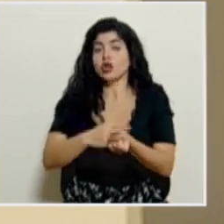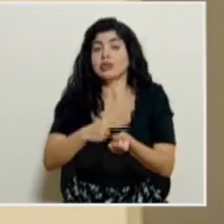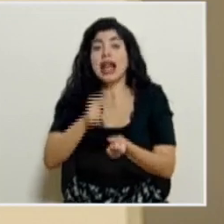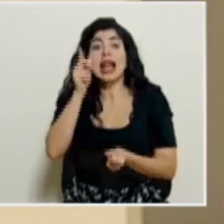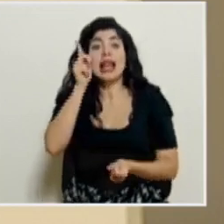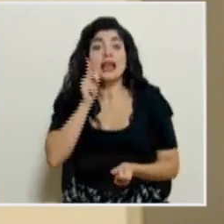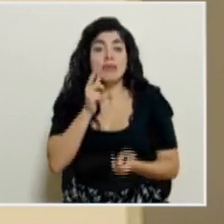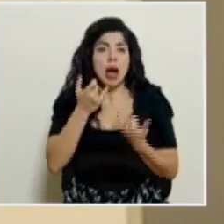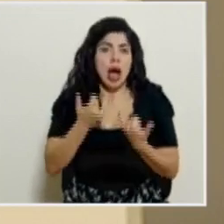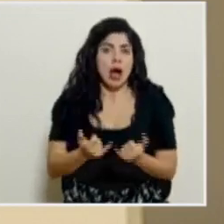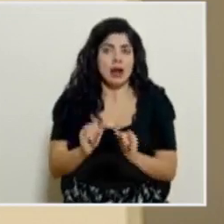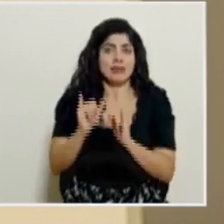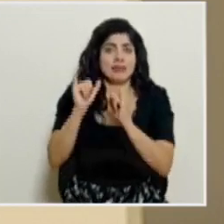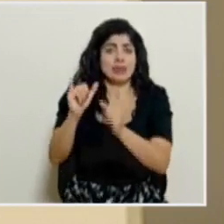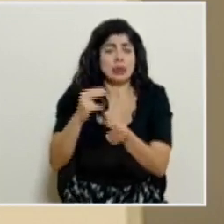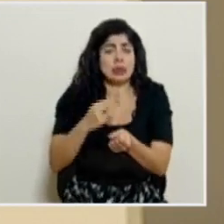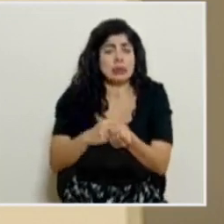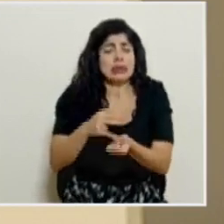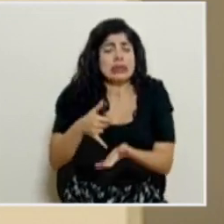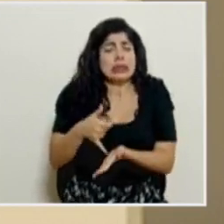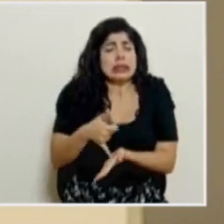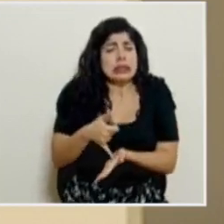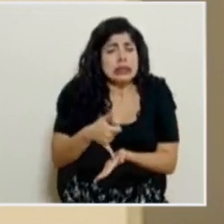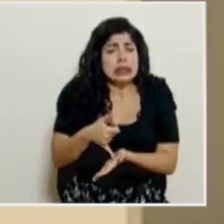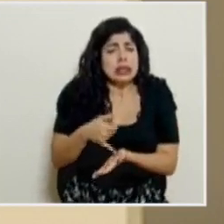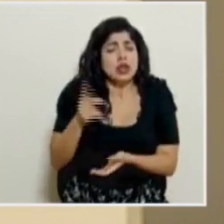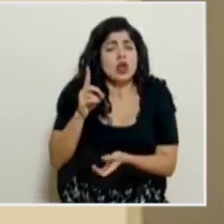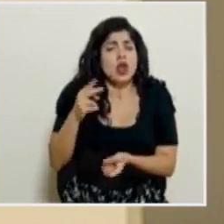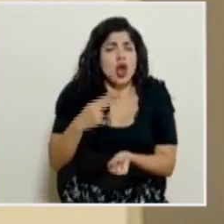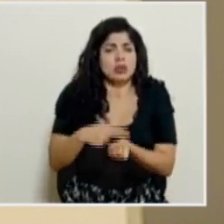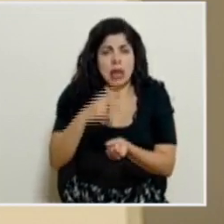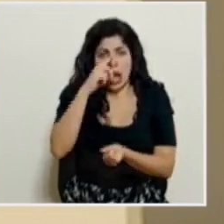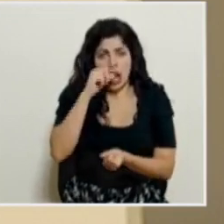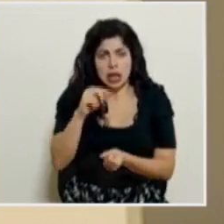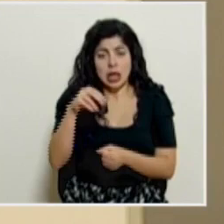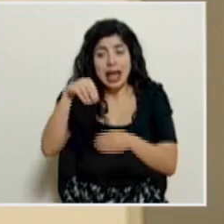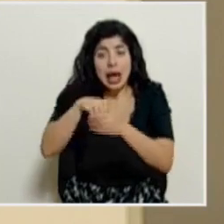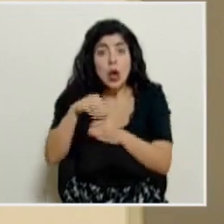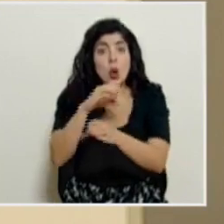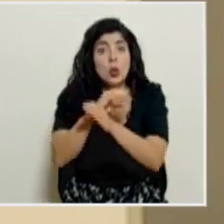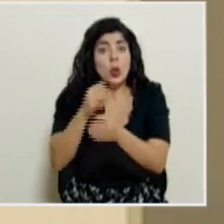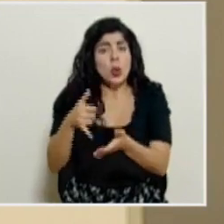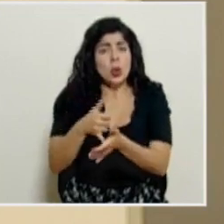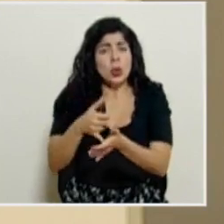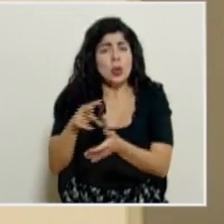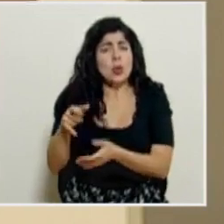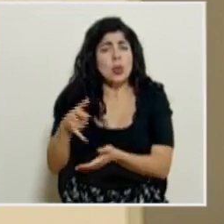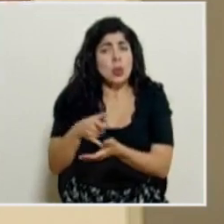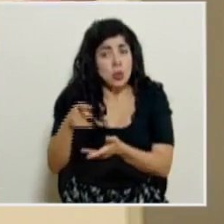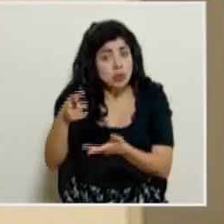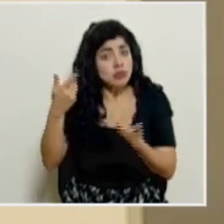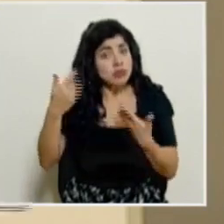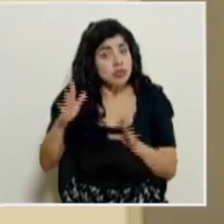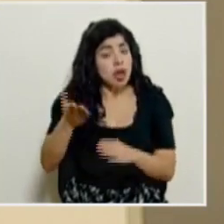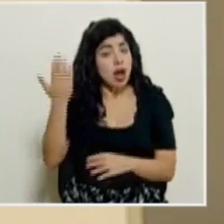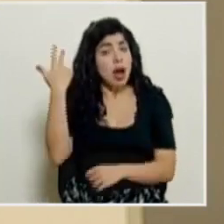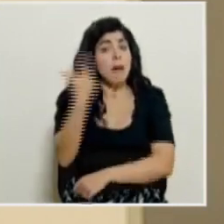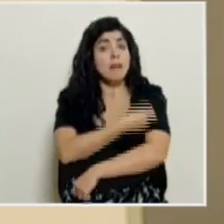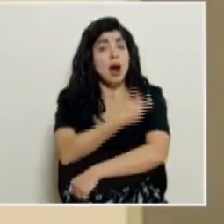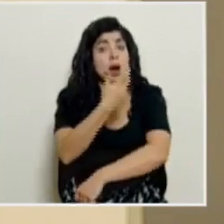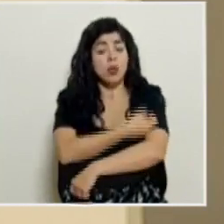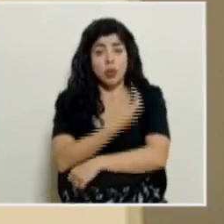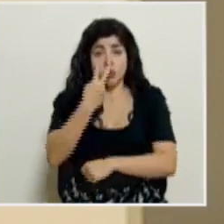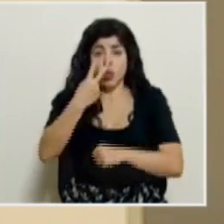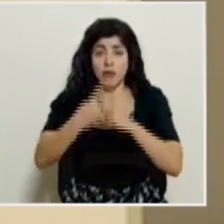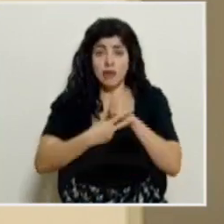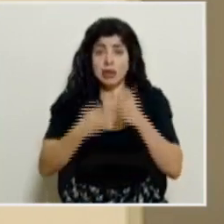que está internado delicado en el Hospital Calderón Guardia, en la unidad de cuidados intensivos críticos que había cumplido con su esquema de vacunación.